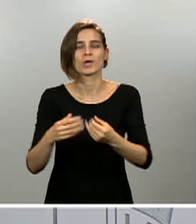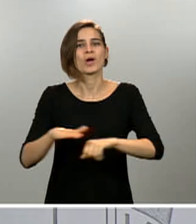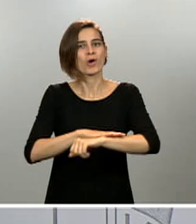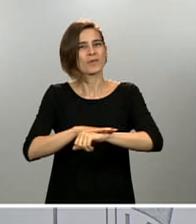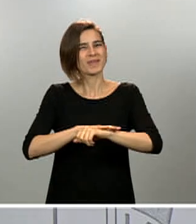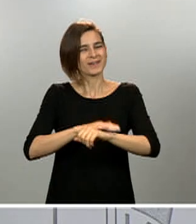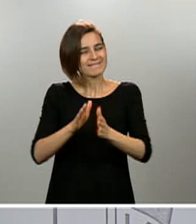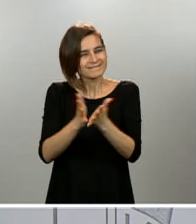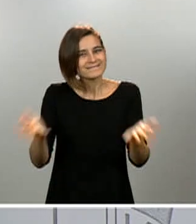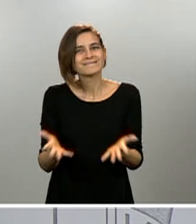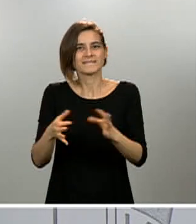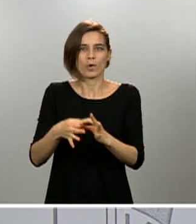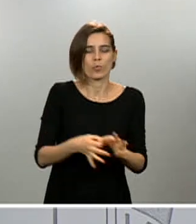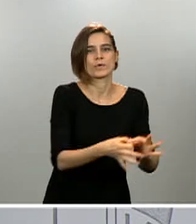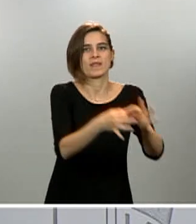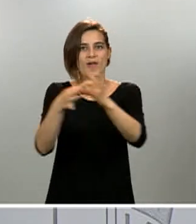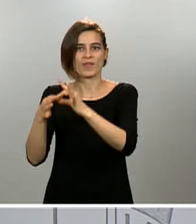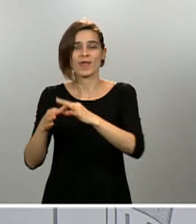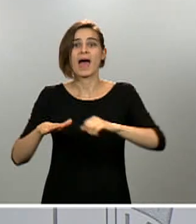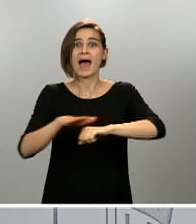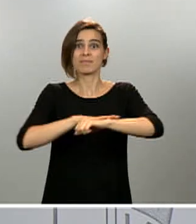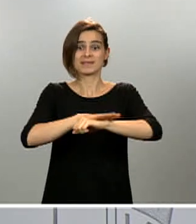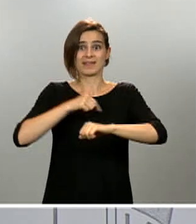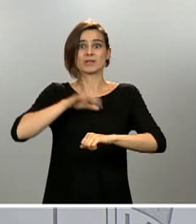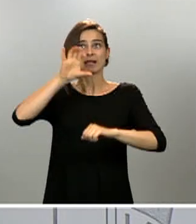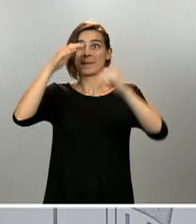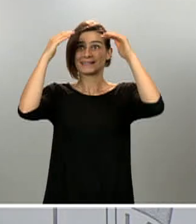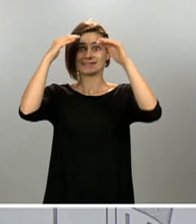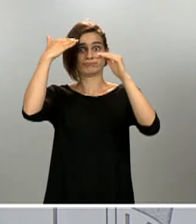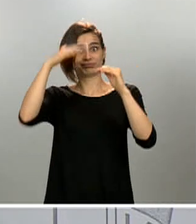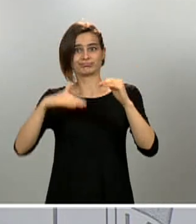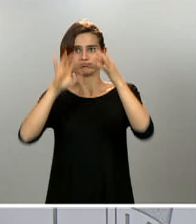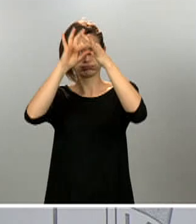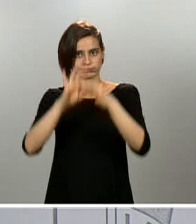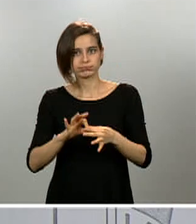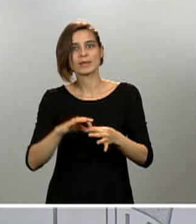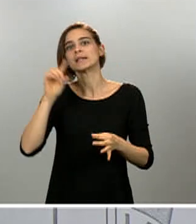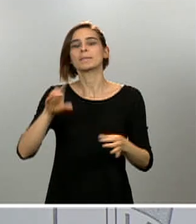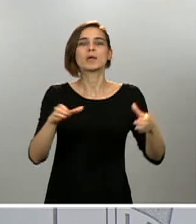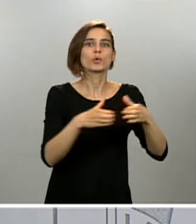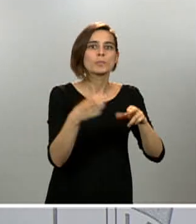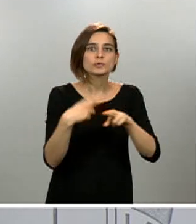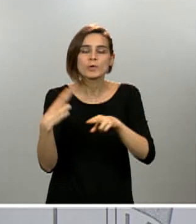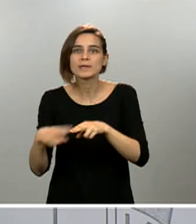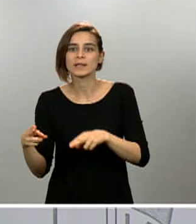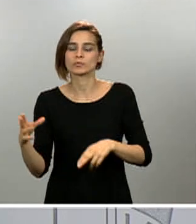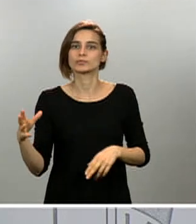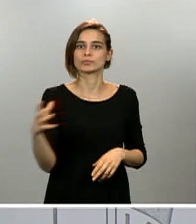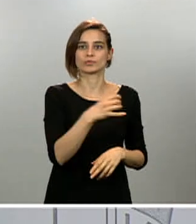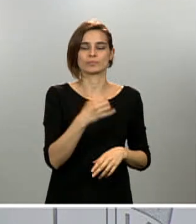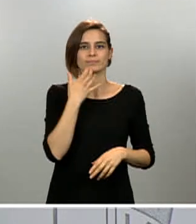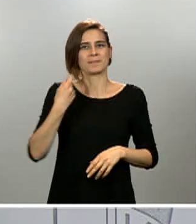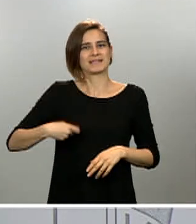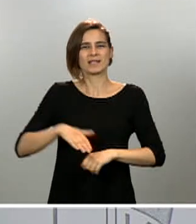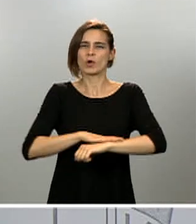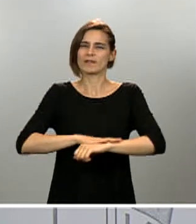conjunto de administraciones de nuestro país y también con el conjunto de aquellas fuerzas políticas a las que el presidente del Gobierno de una forma reiterada y constante